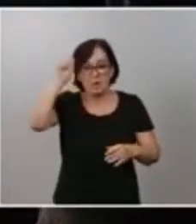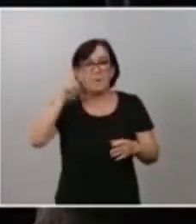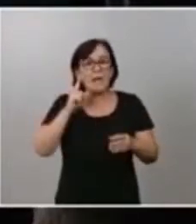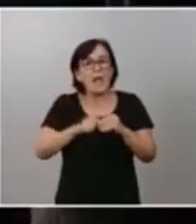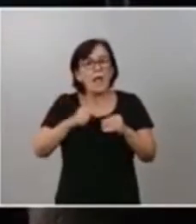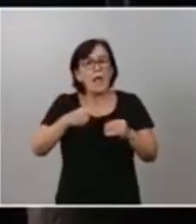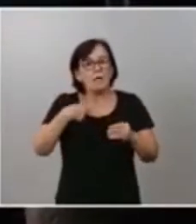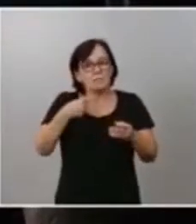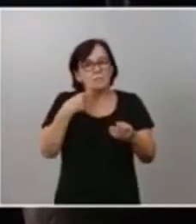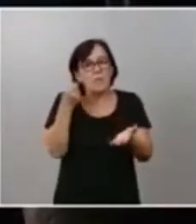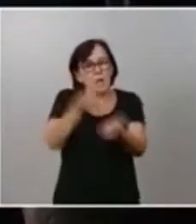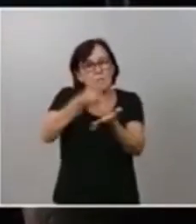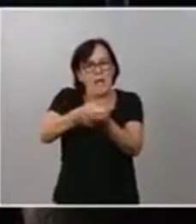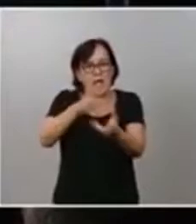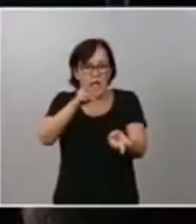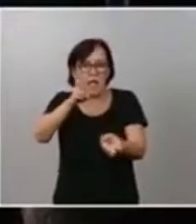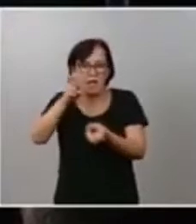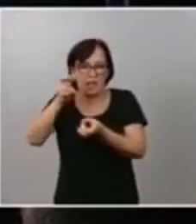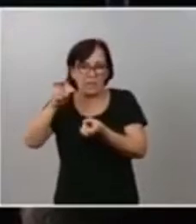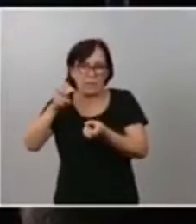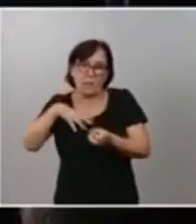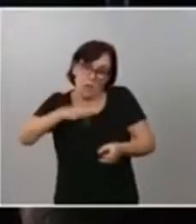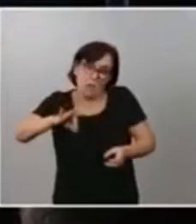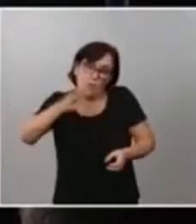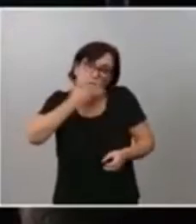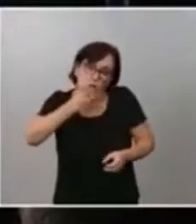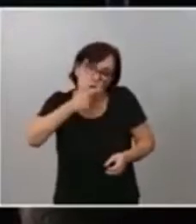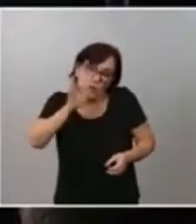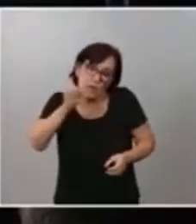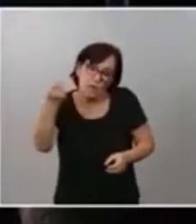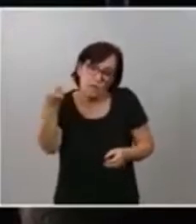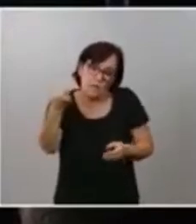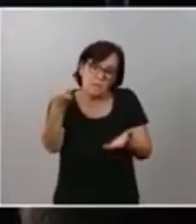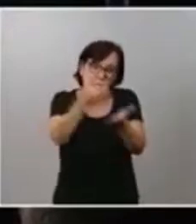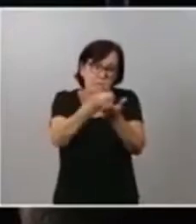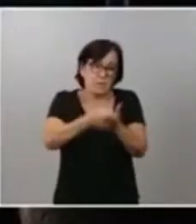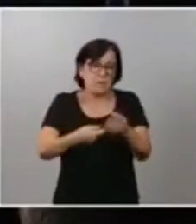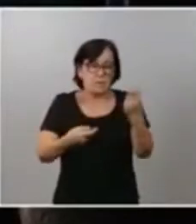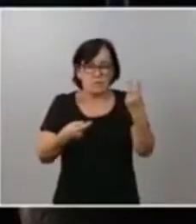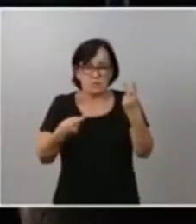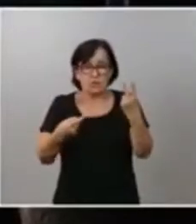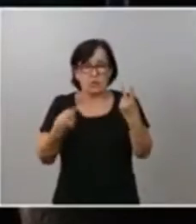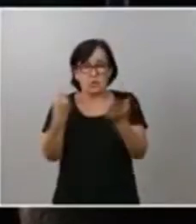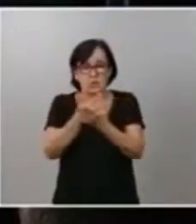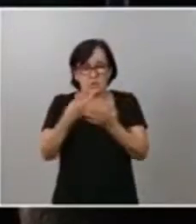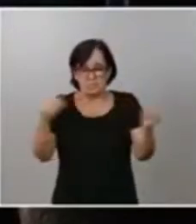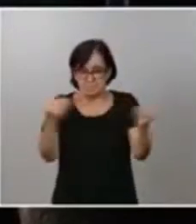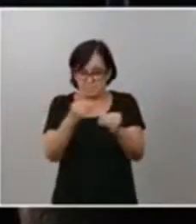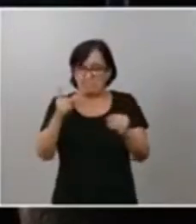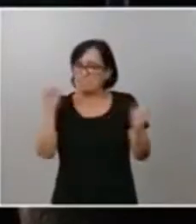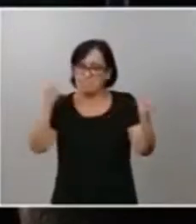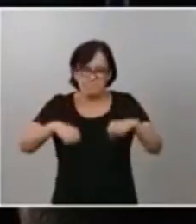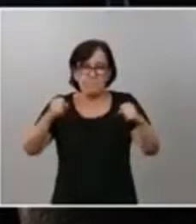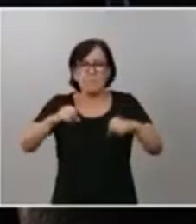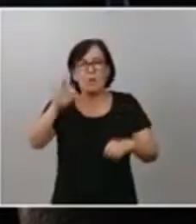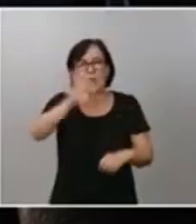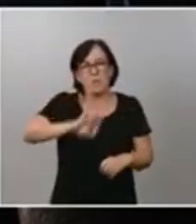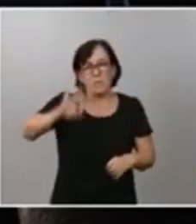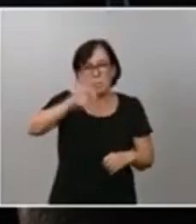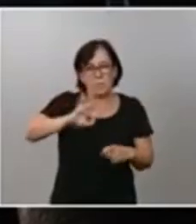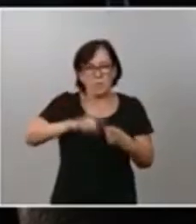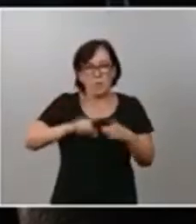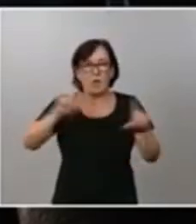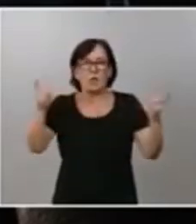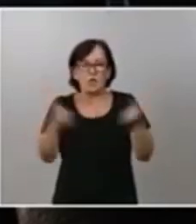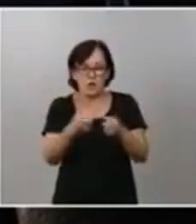este es un asunto que quizá sí pueda conocer. Y después de dos desencuentros consecutivos con Podemos por aquello de la reunión con Ciudadanos